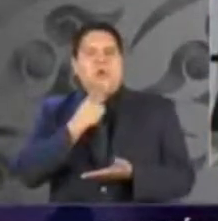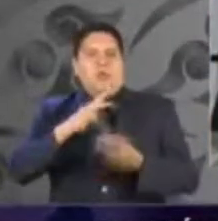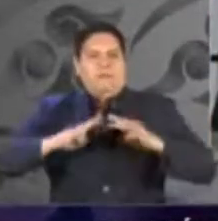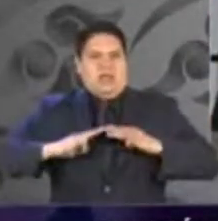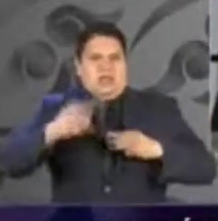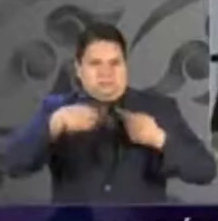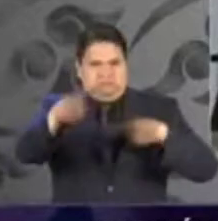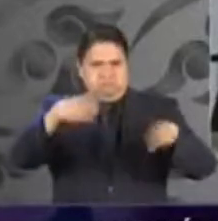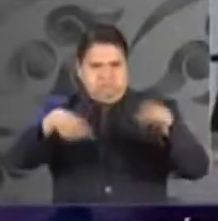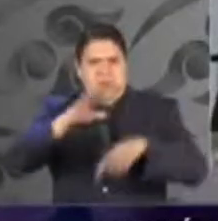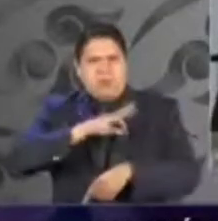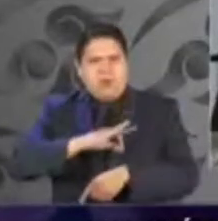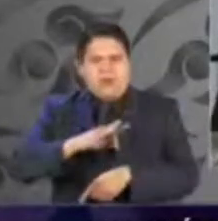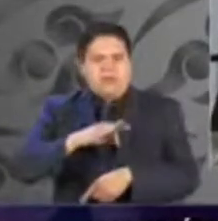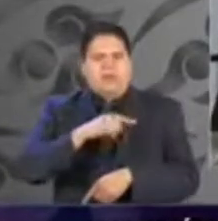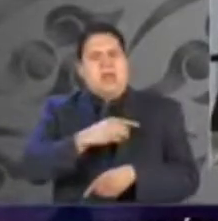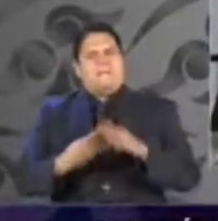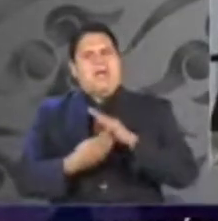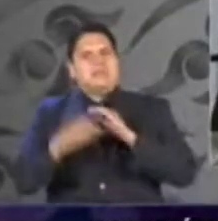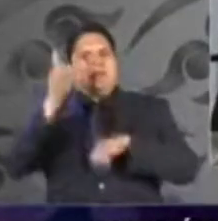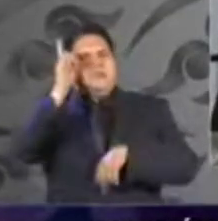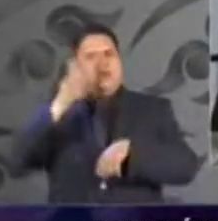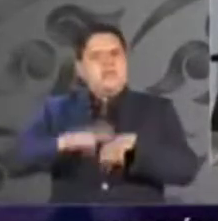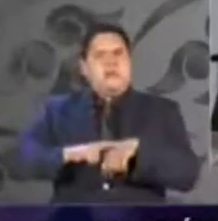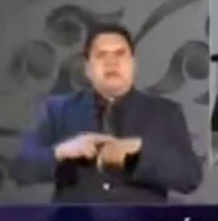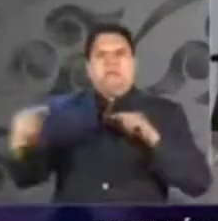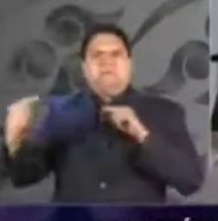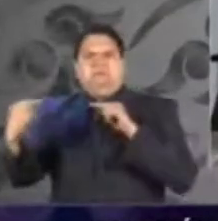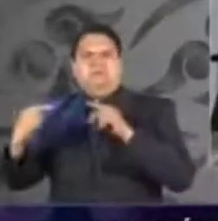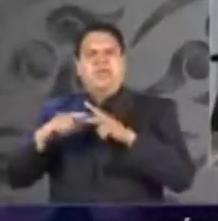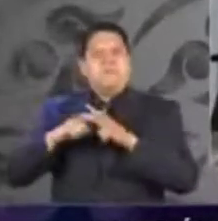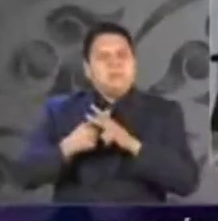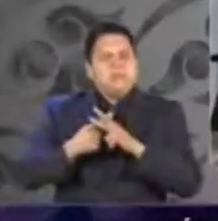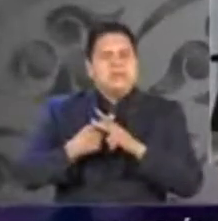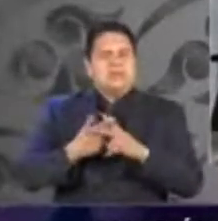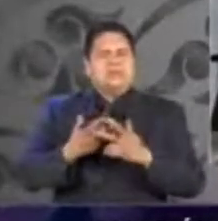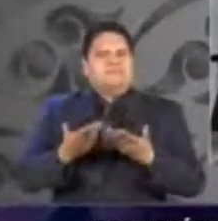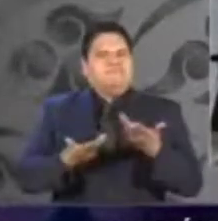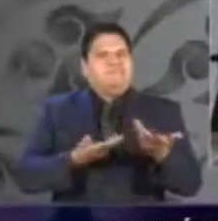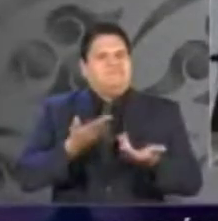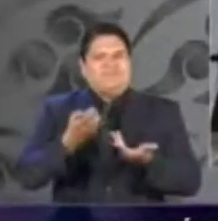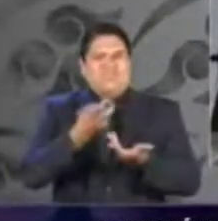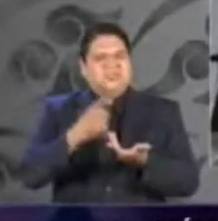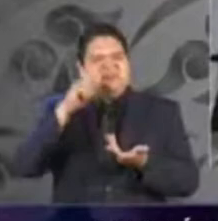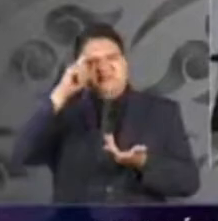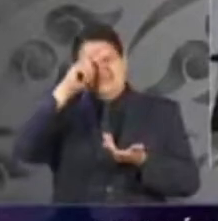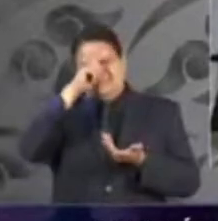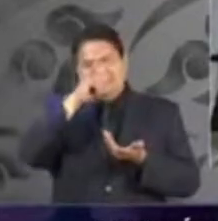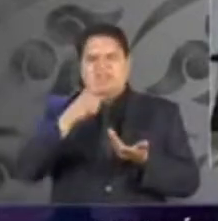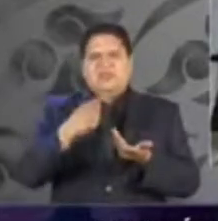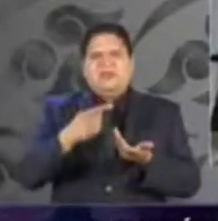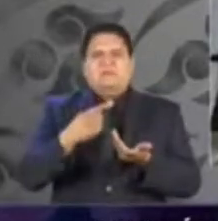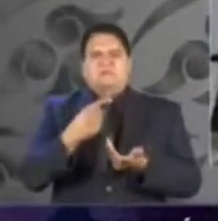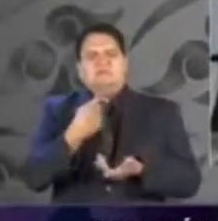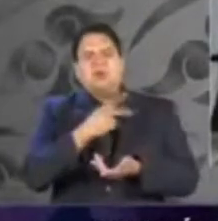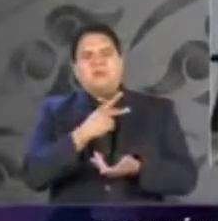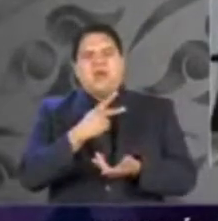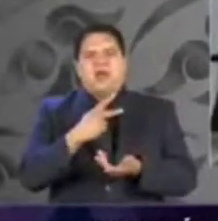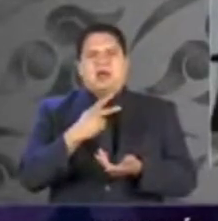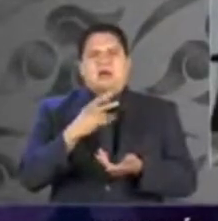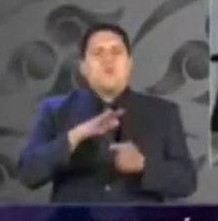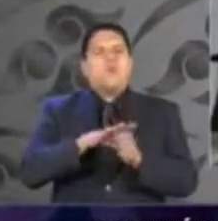en fin, la situación ahora es que en esta especie de estrategia, le digo yo,